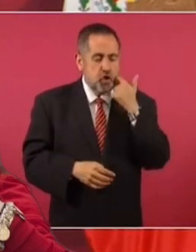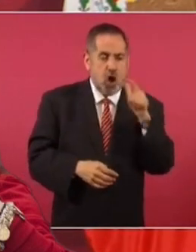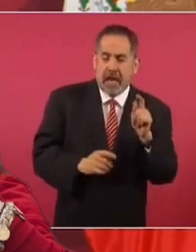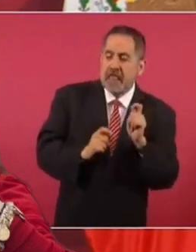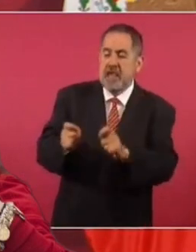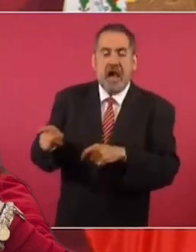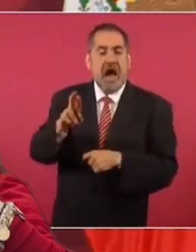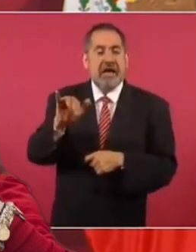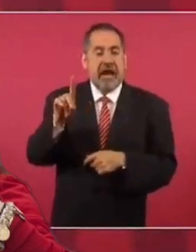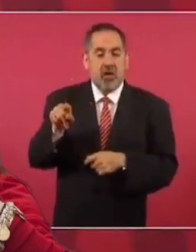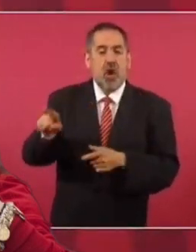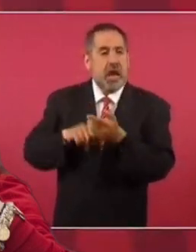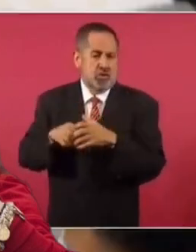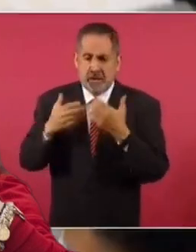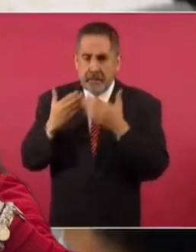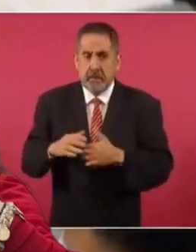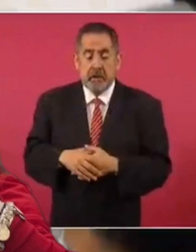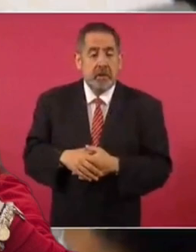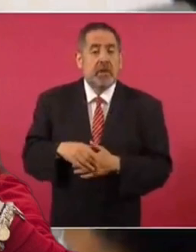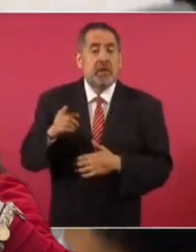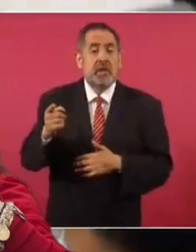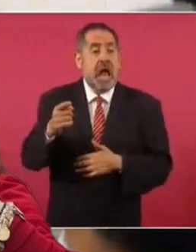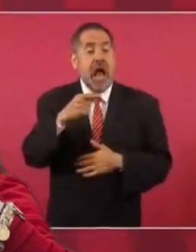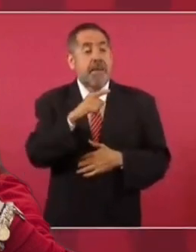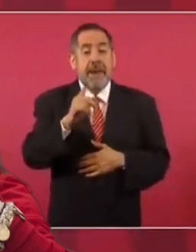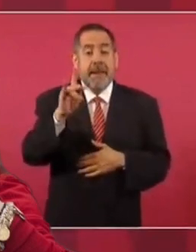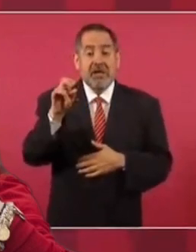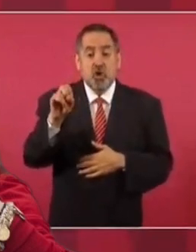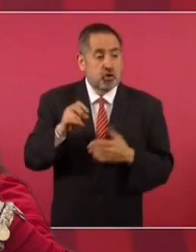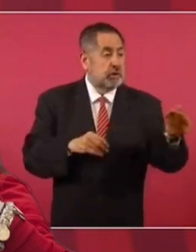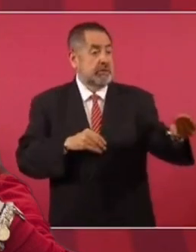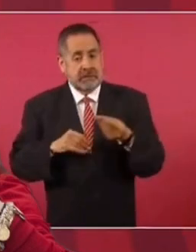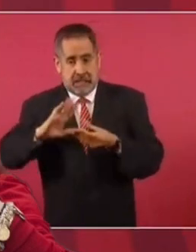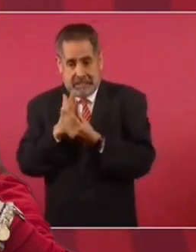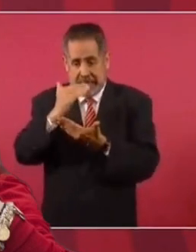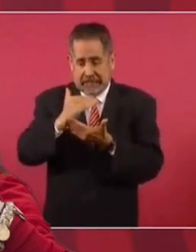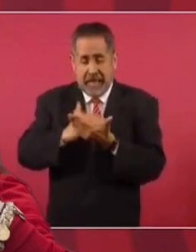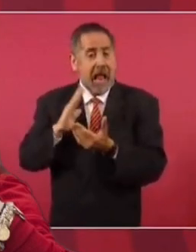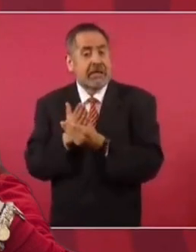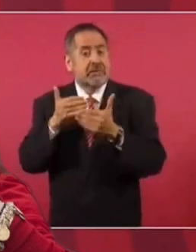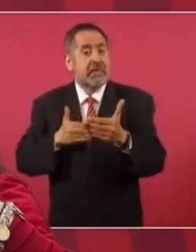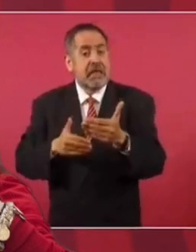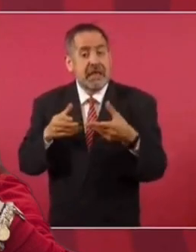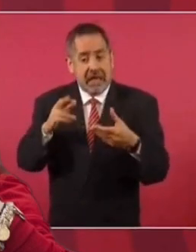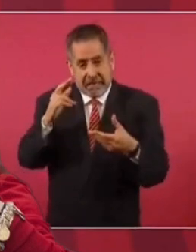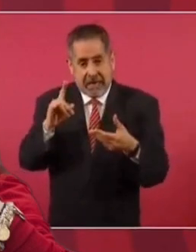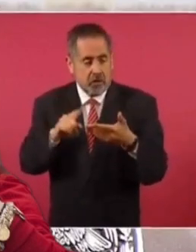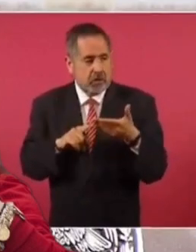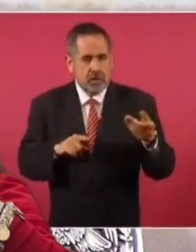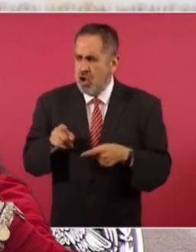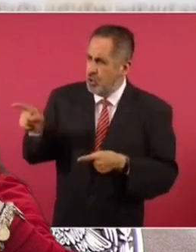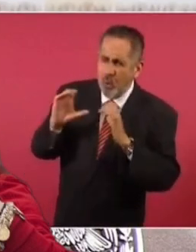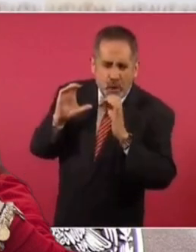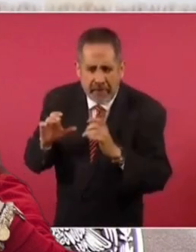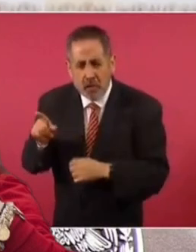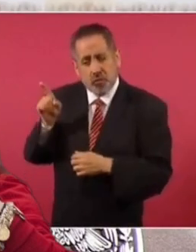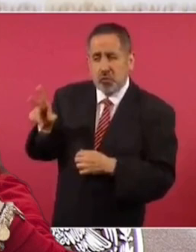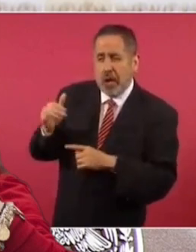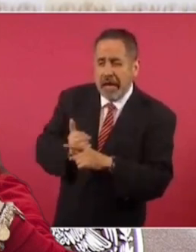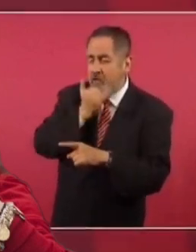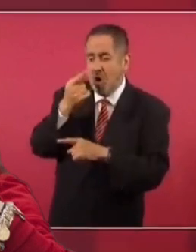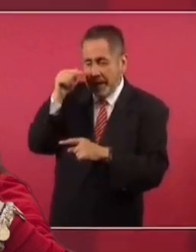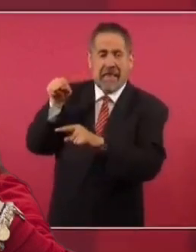que Ricardo se gobernaron. A me mandaron de los pinos el expediente de Ricardo, que no fuera yo a cometer el error